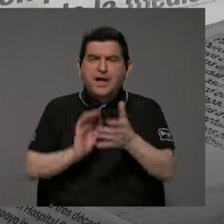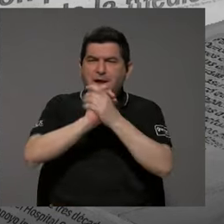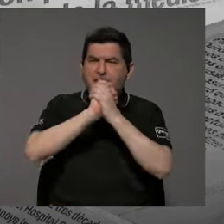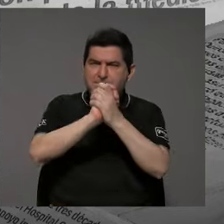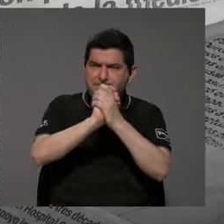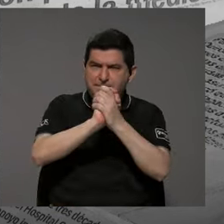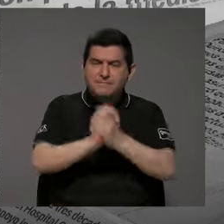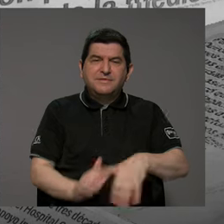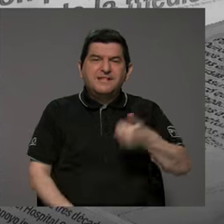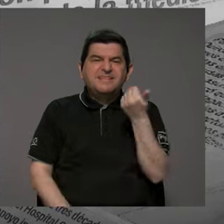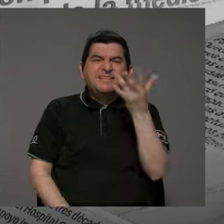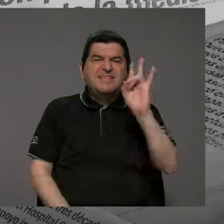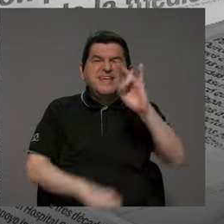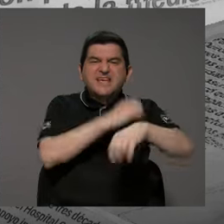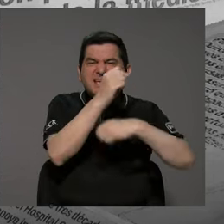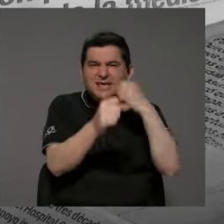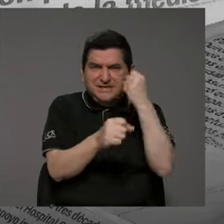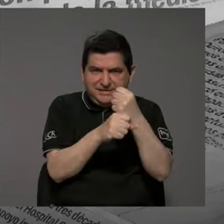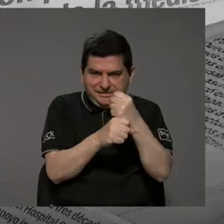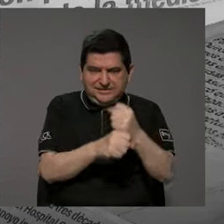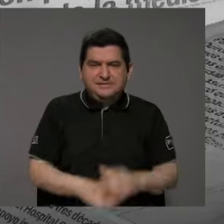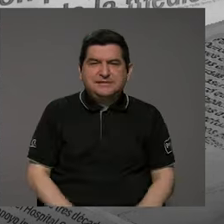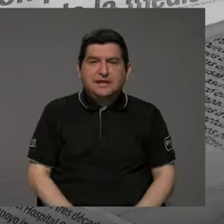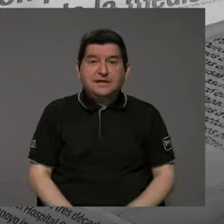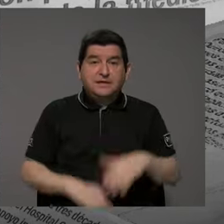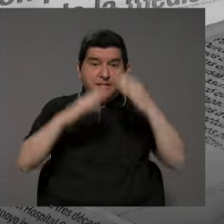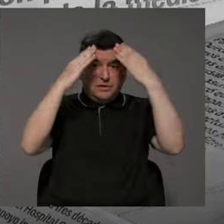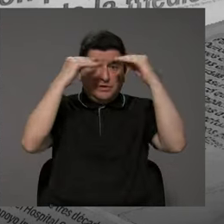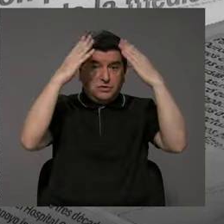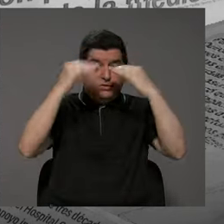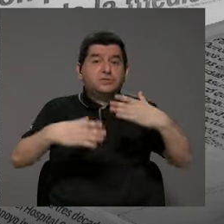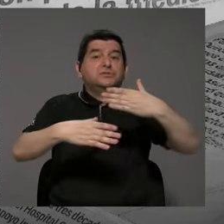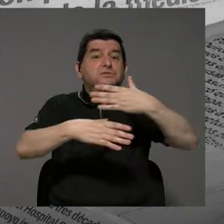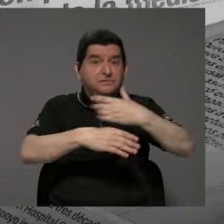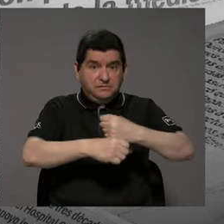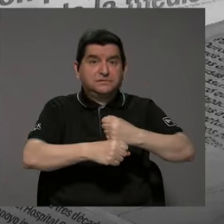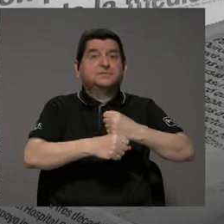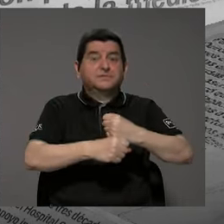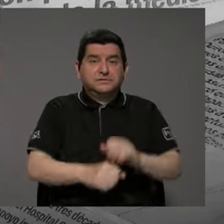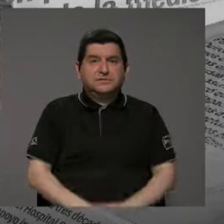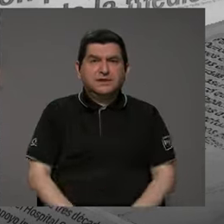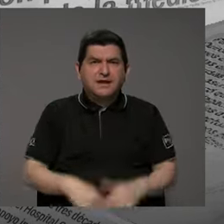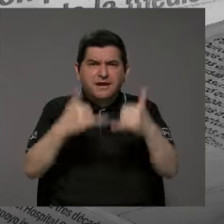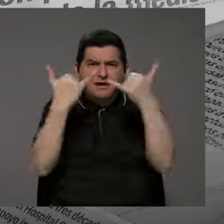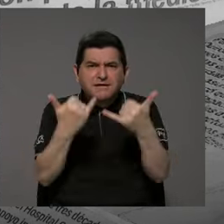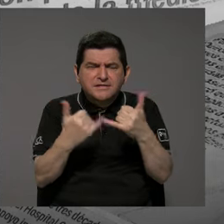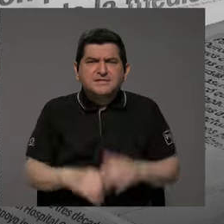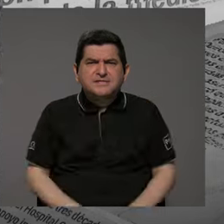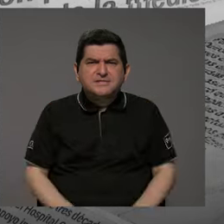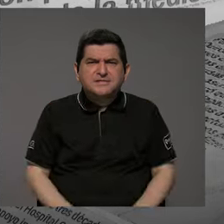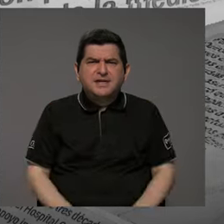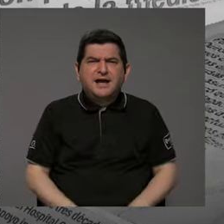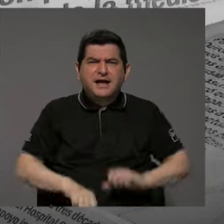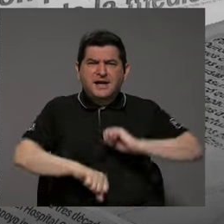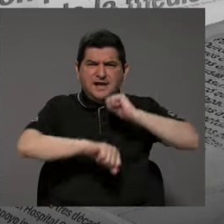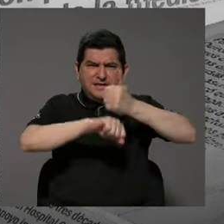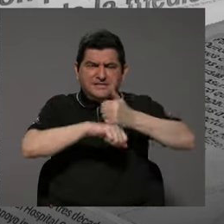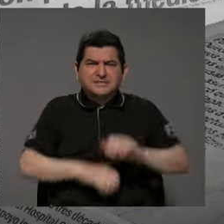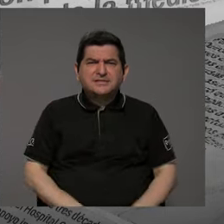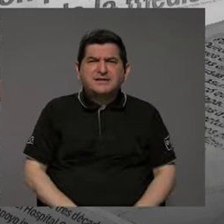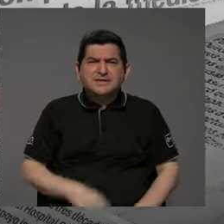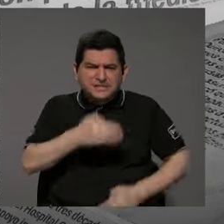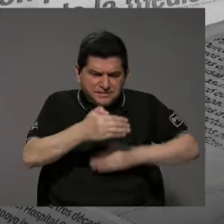17 años de realizar este informe en donde se han podido sistematizar y